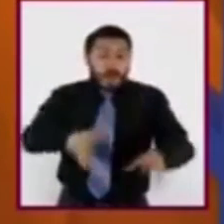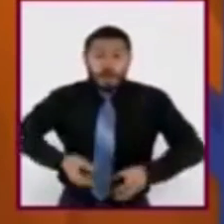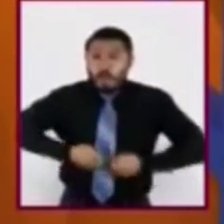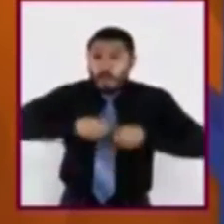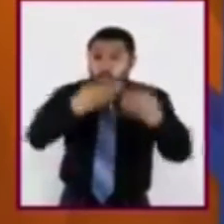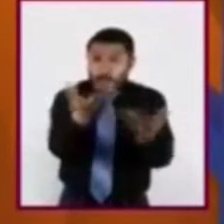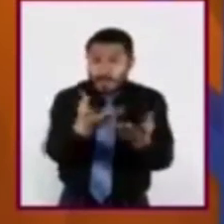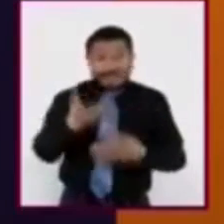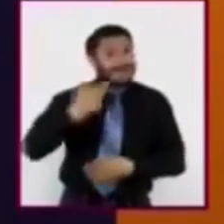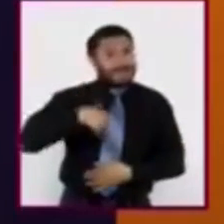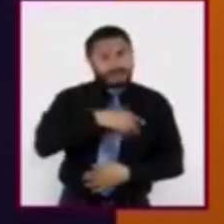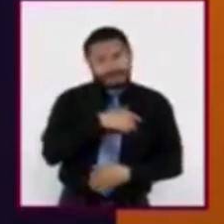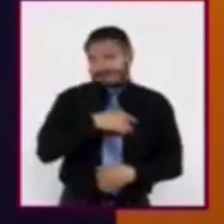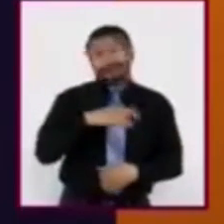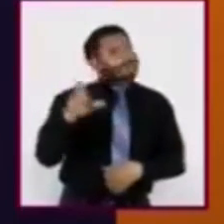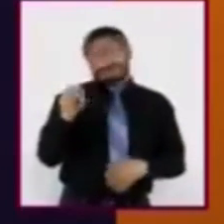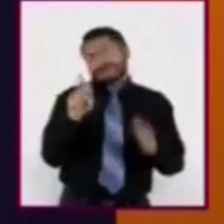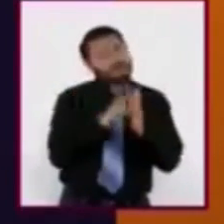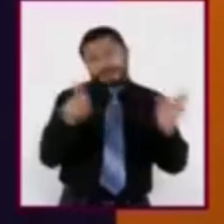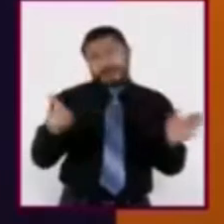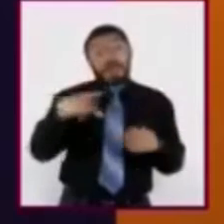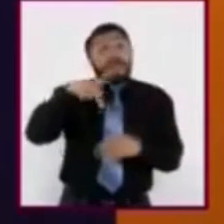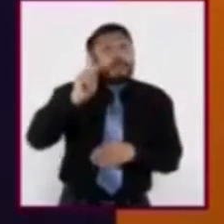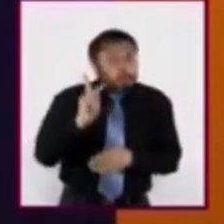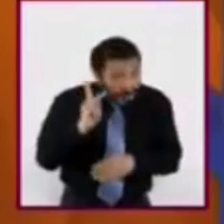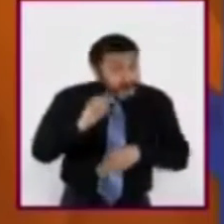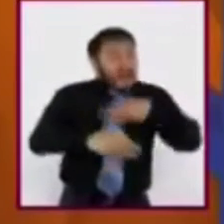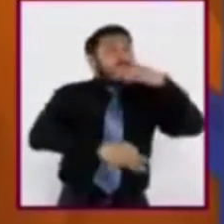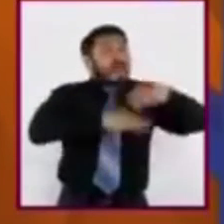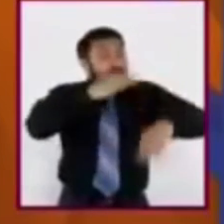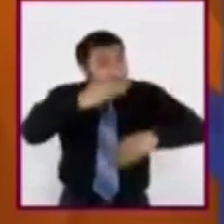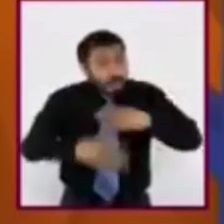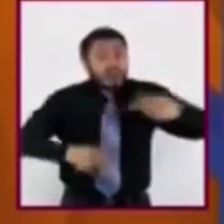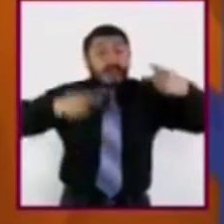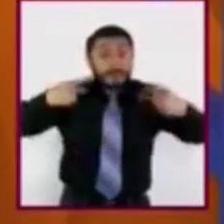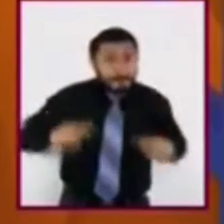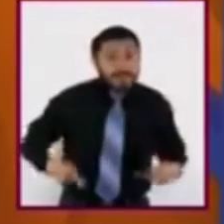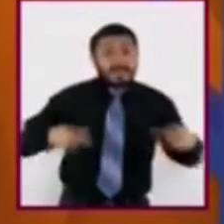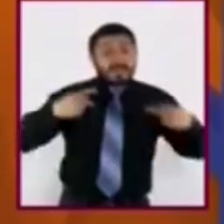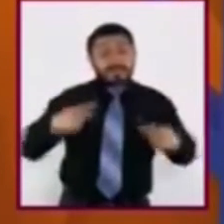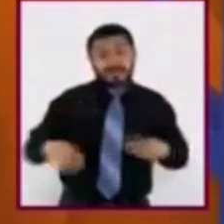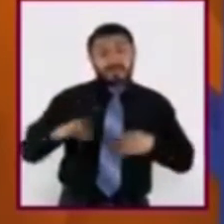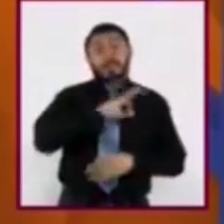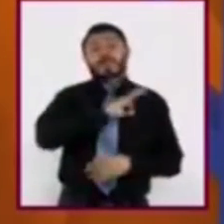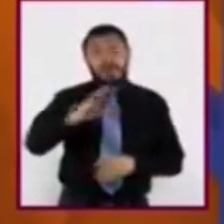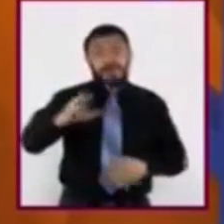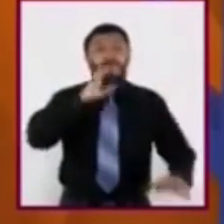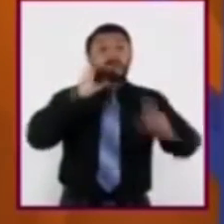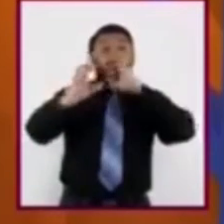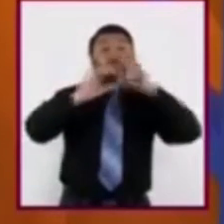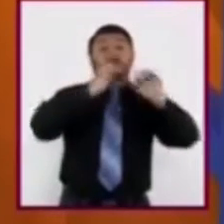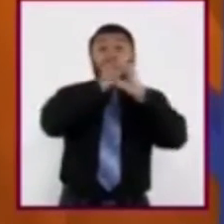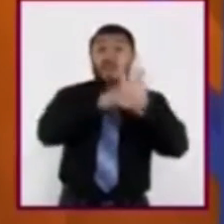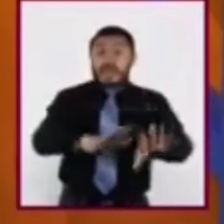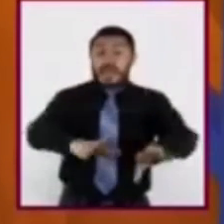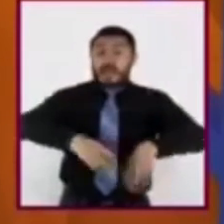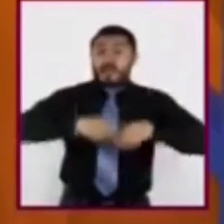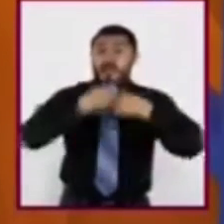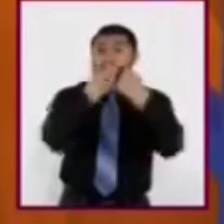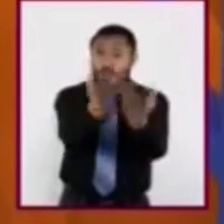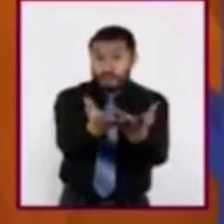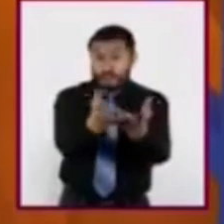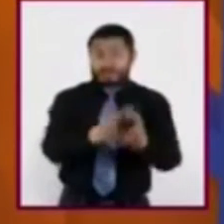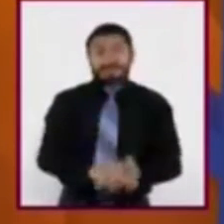aunque no somos periodistas, todos los seres humanos podemos comunicarnos y transmitir información. ¿Qué te parece, Leslie?